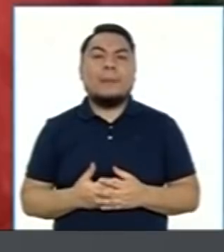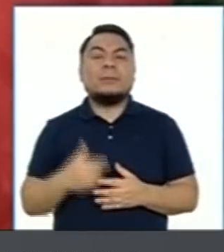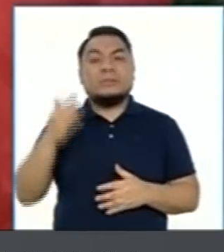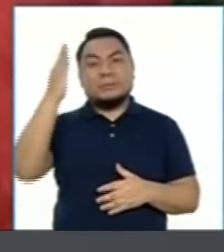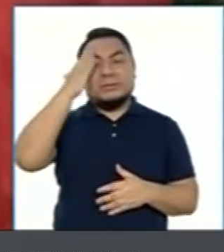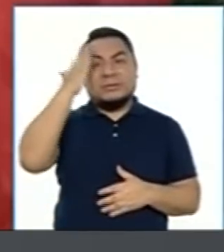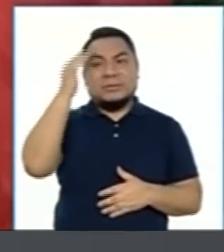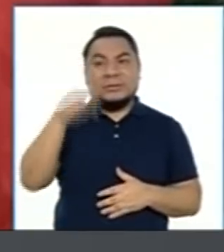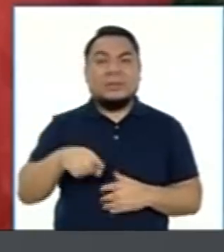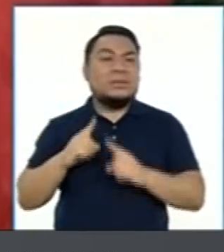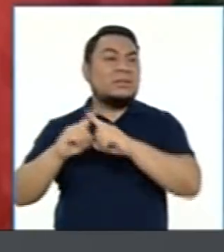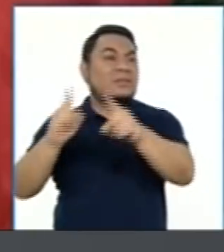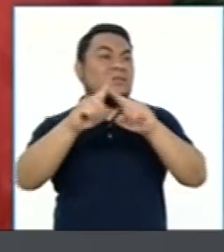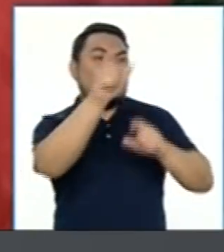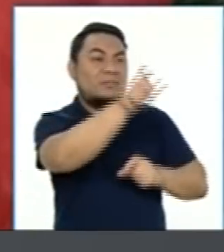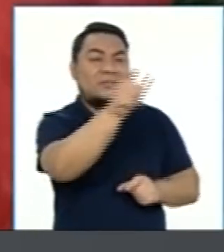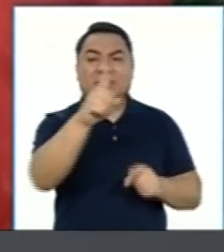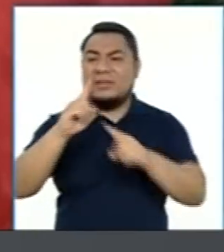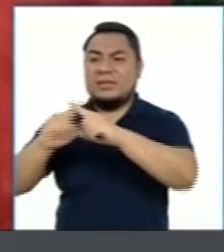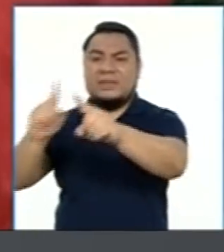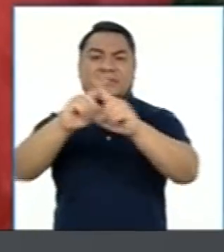Sabiendo que somos diferentes,